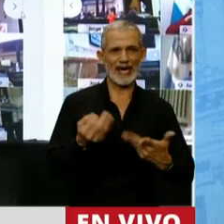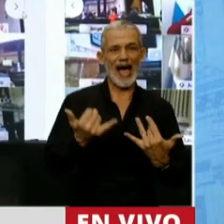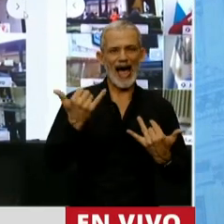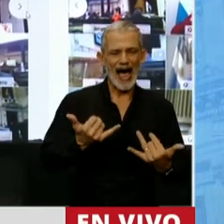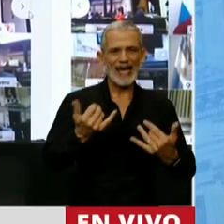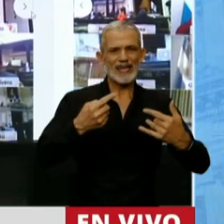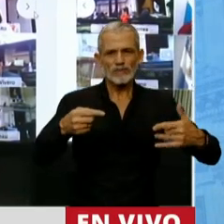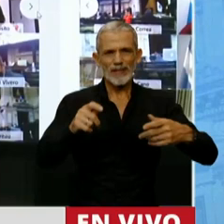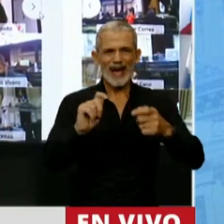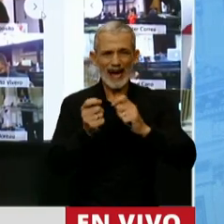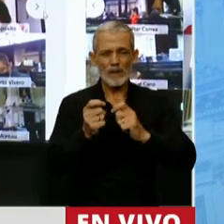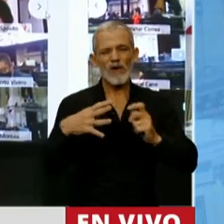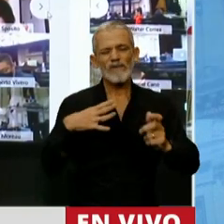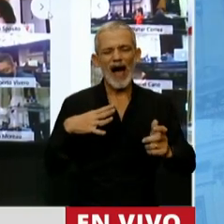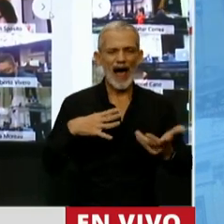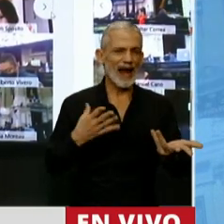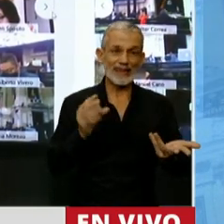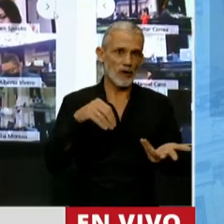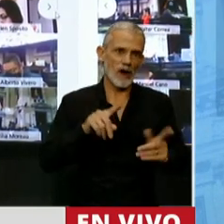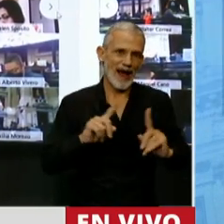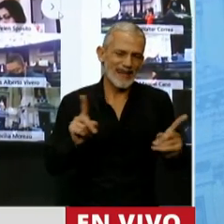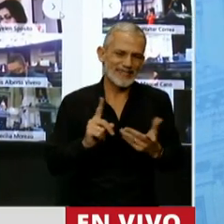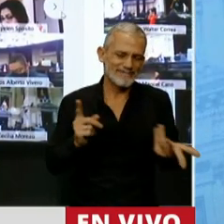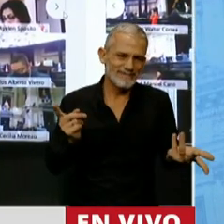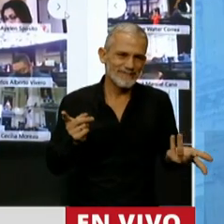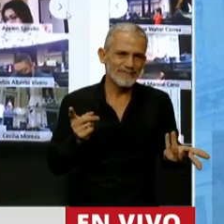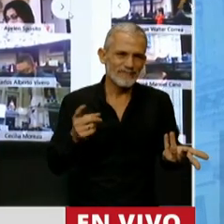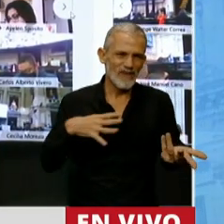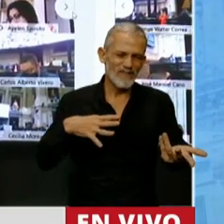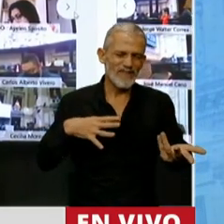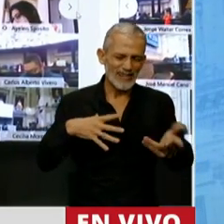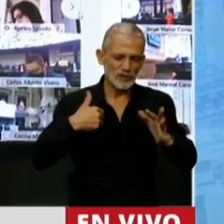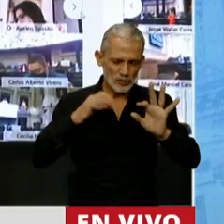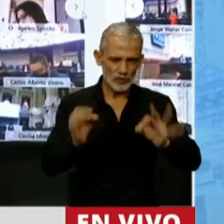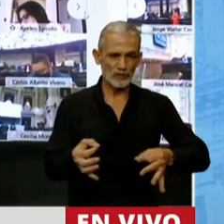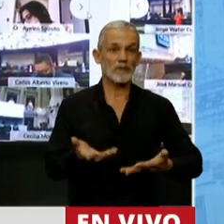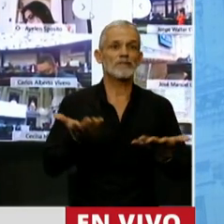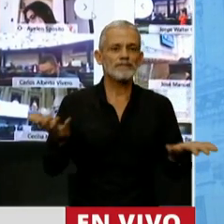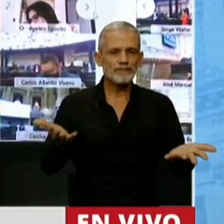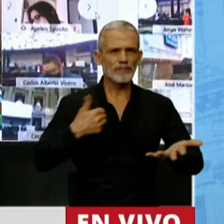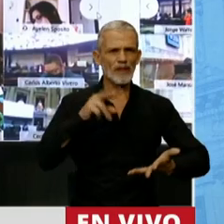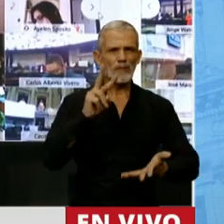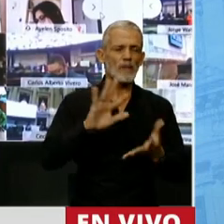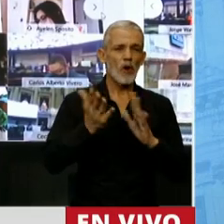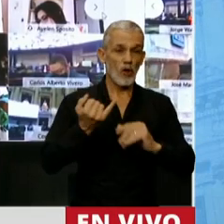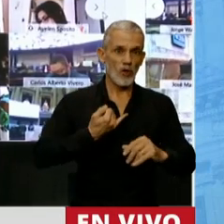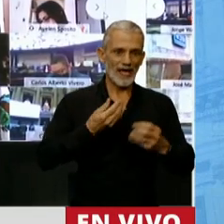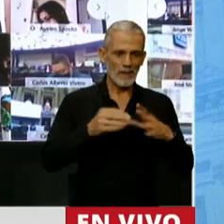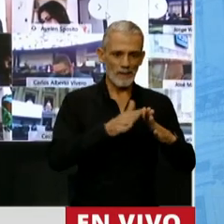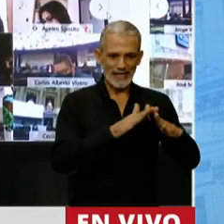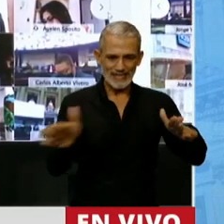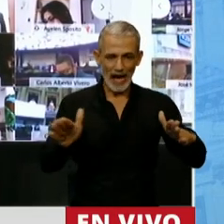habrá otras cuestiones que no no habrán podido ser satisfechas plenamente pero si miramos de donde partimos